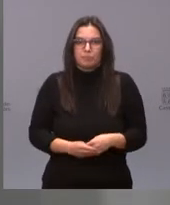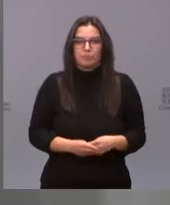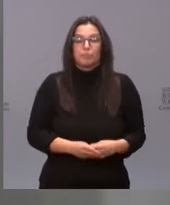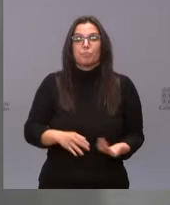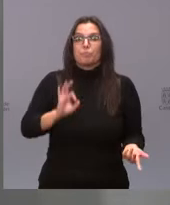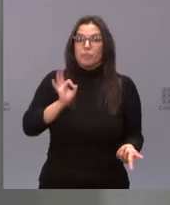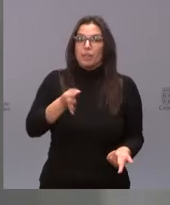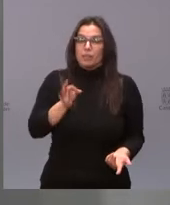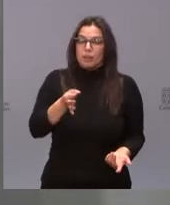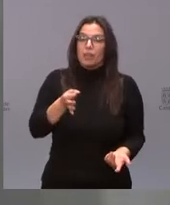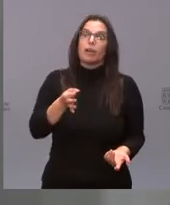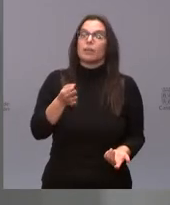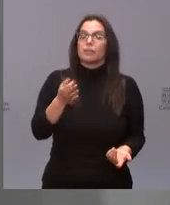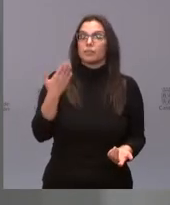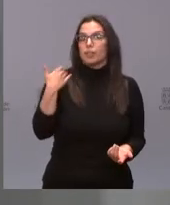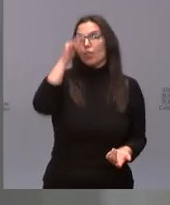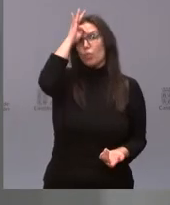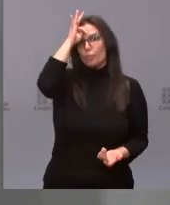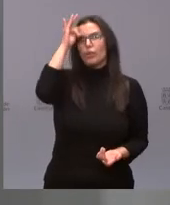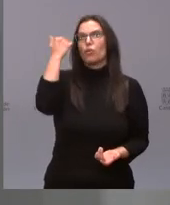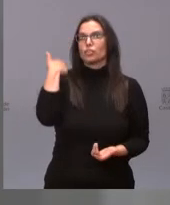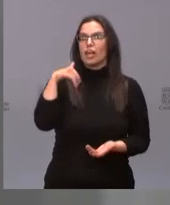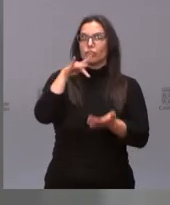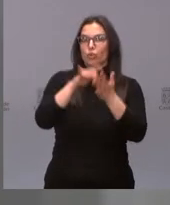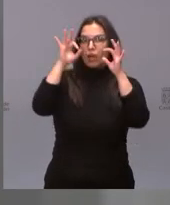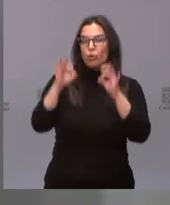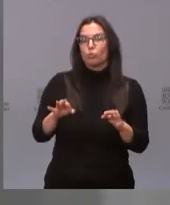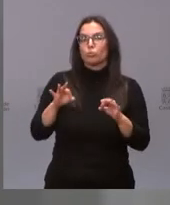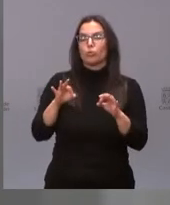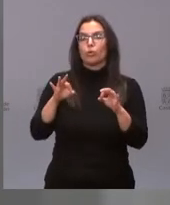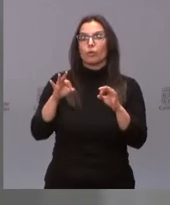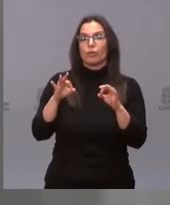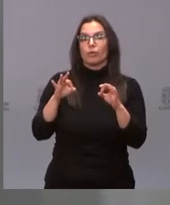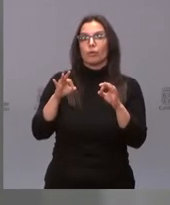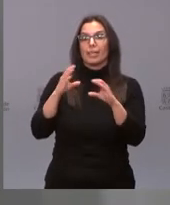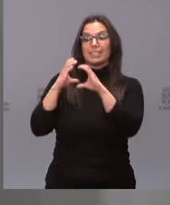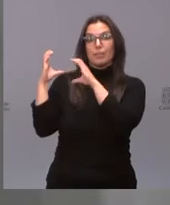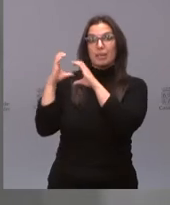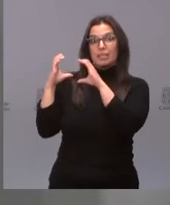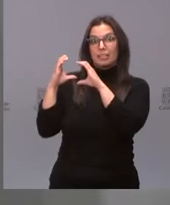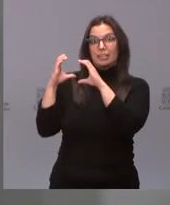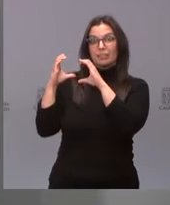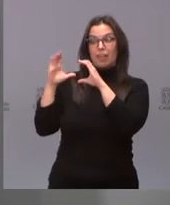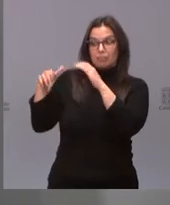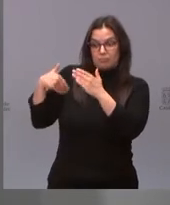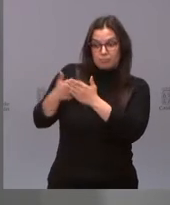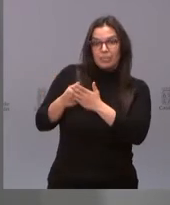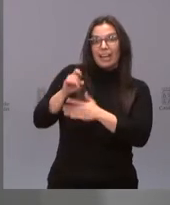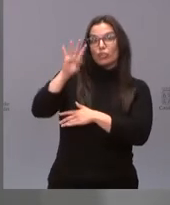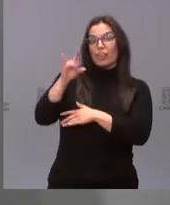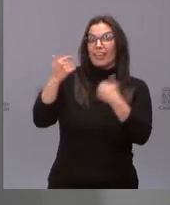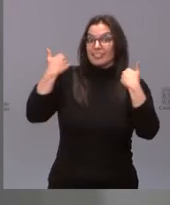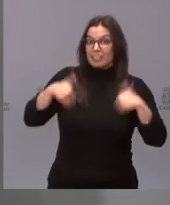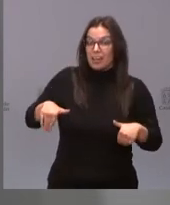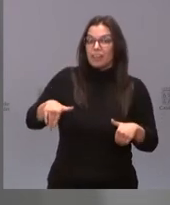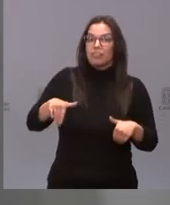cierto que este domingo pasado ya se han cumplido los 14 días desde la Semana Santa, por lo tanto, es de esperar que